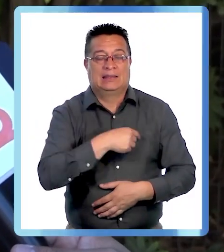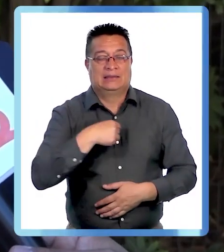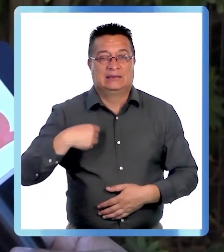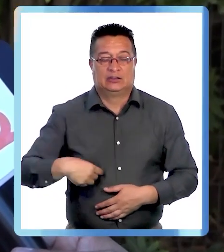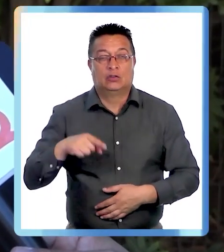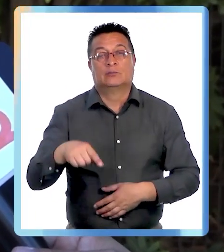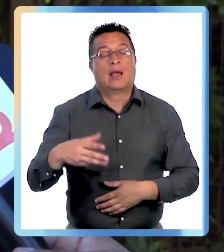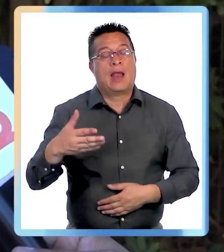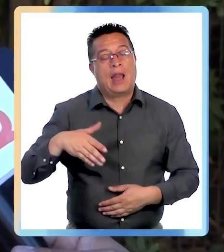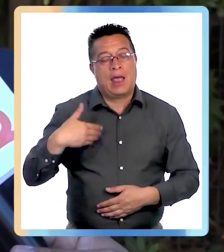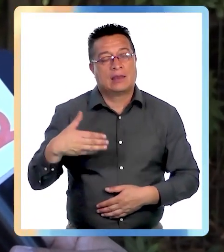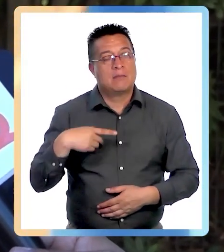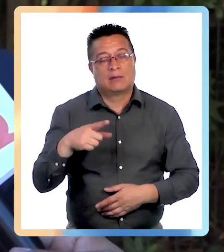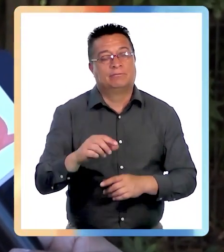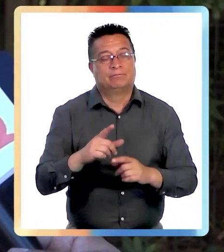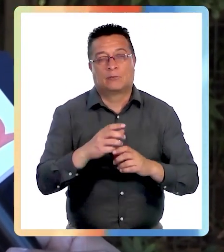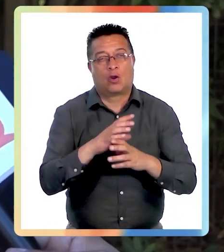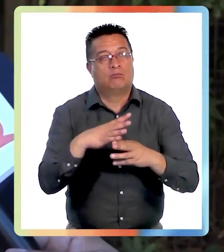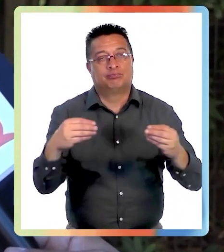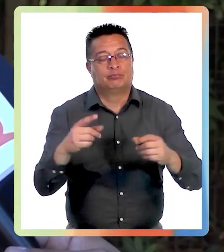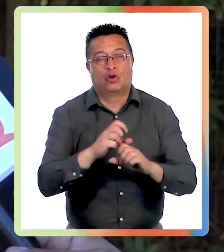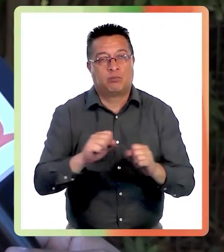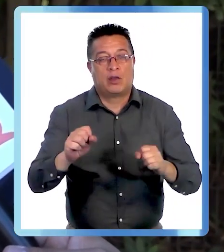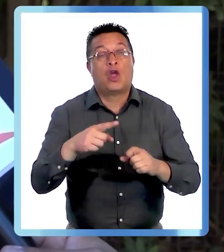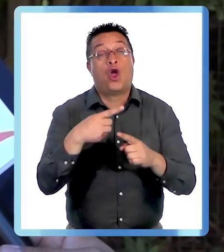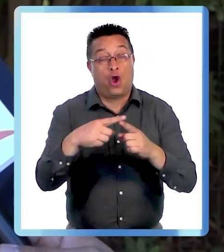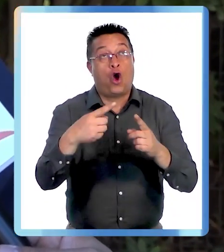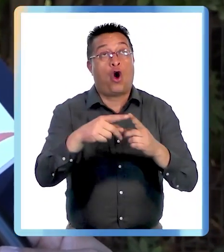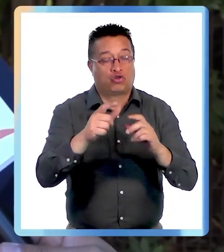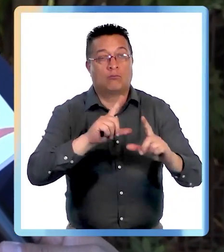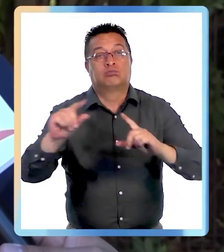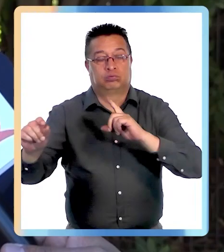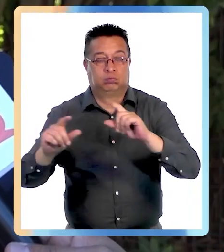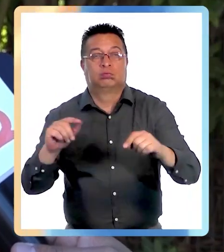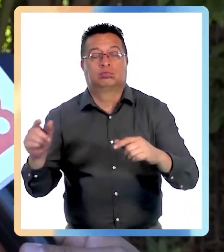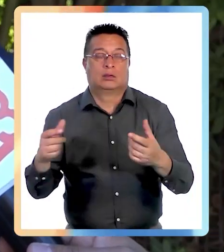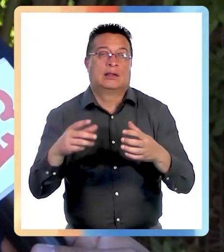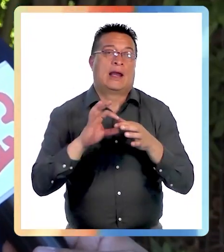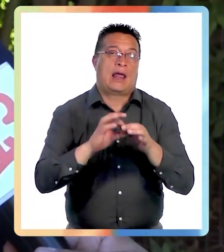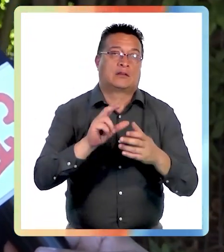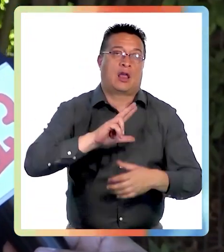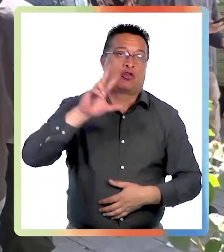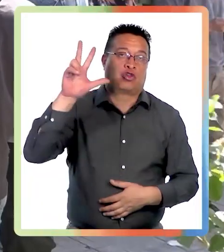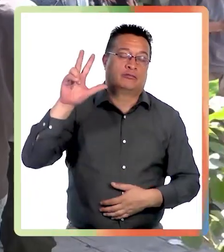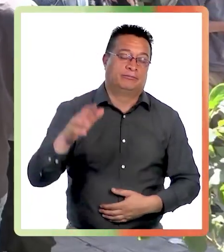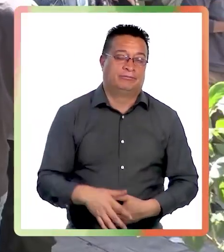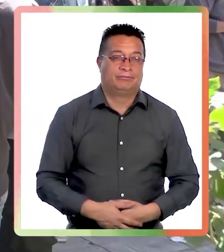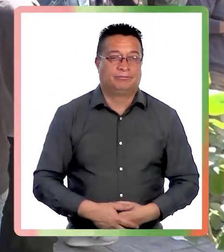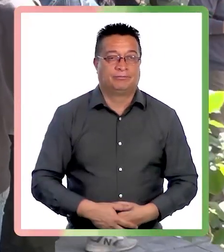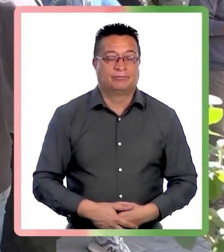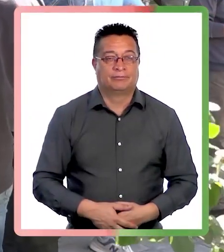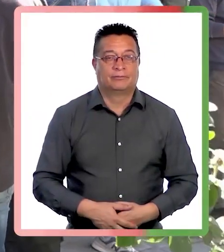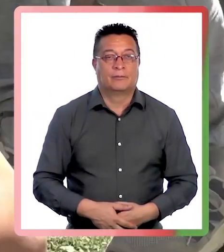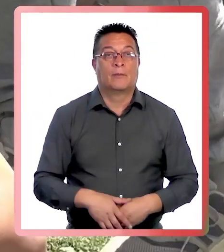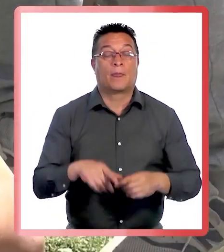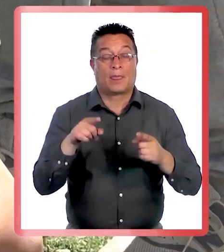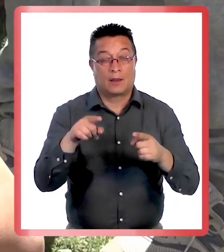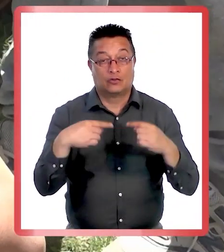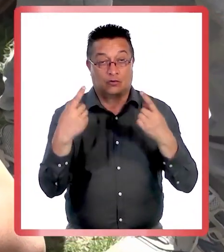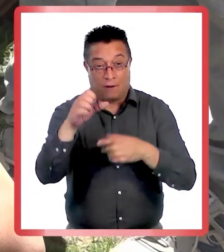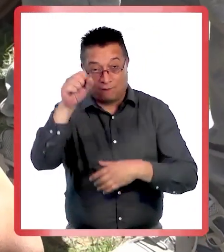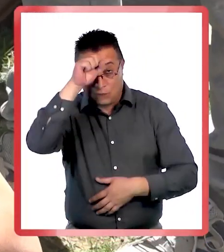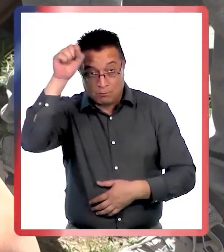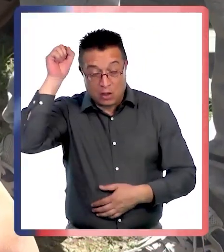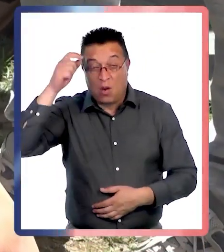Y estas son las personas que lamentablemente no alcanzaron a escapar. Hubo otras cuantas que sí lograron, gracias a Dios, escapar del lugar. Los bomberos de